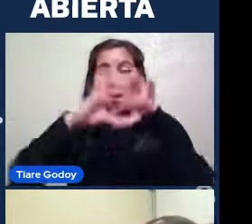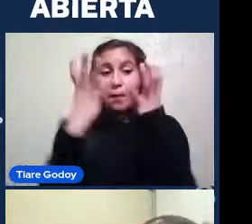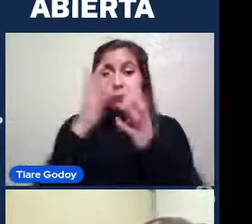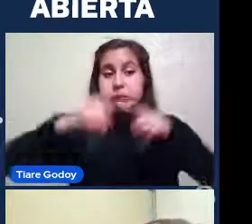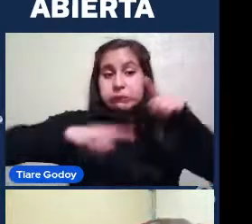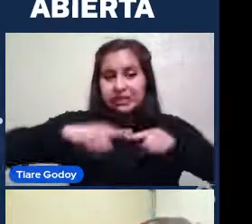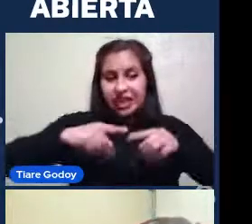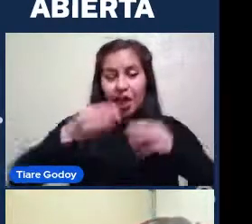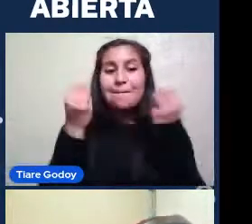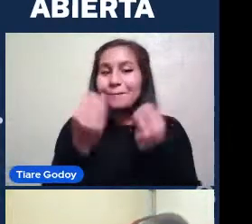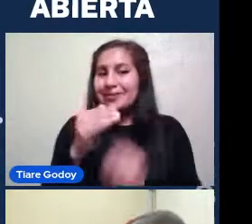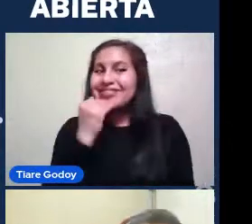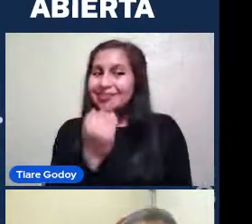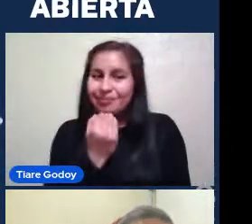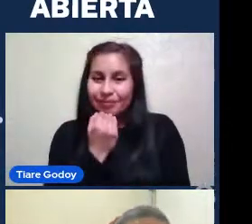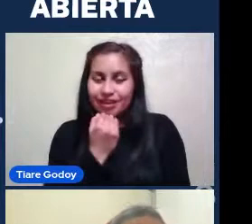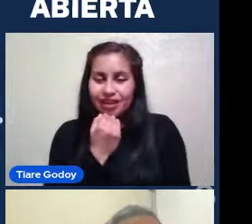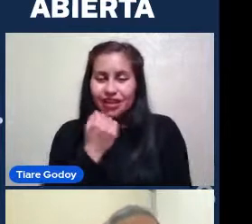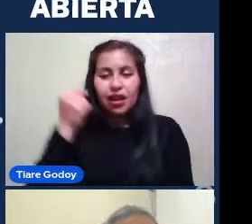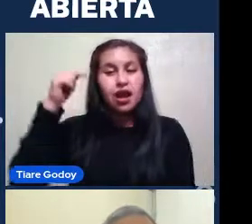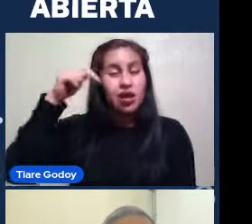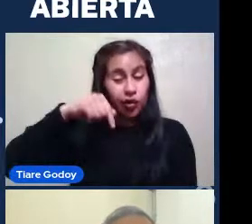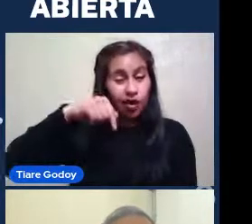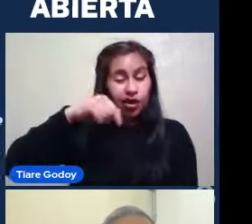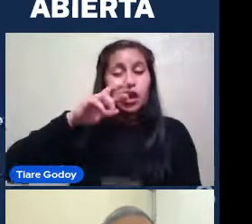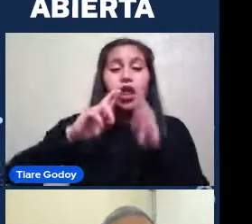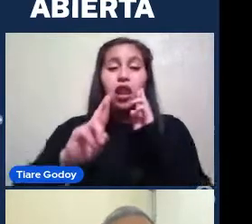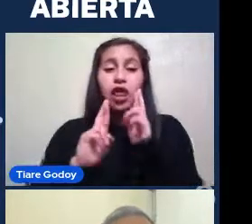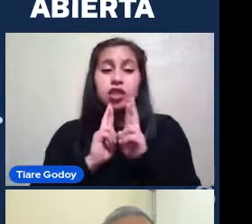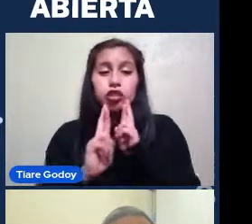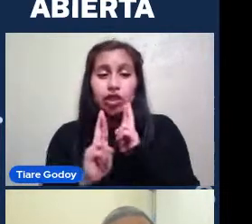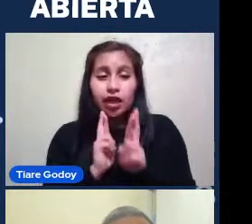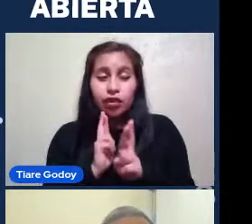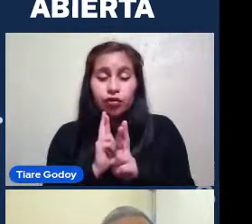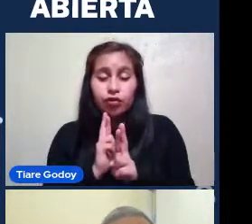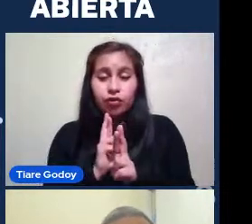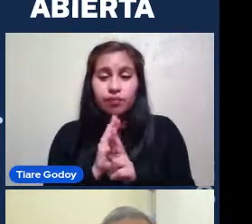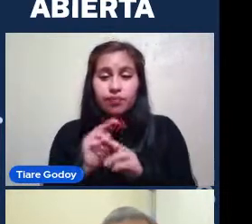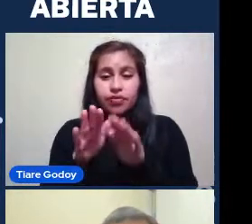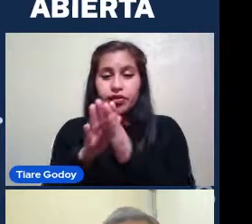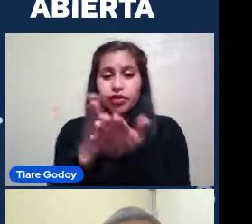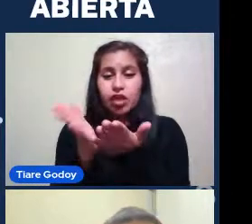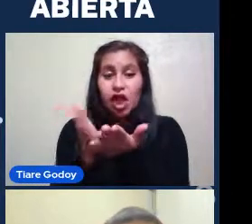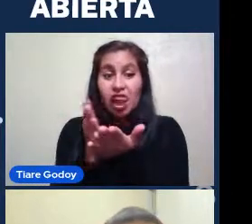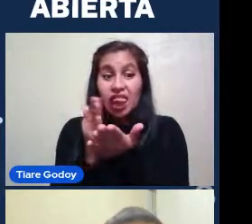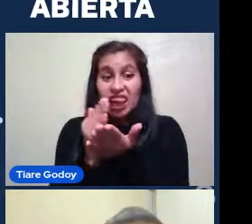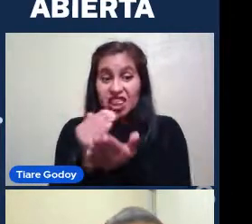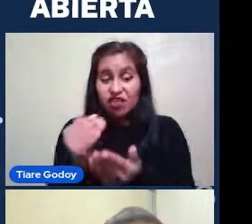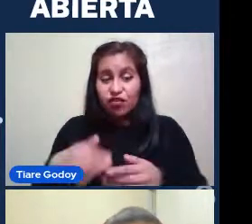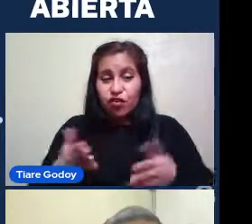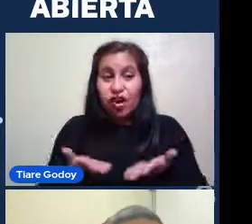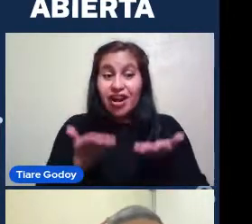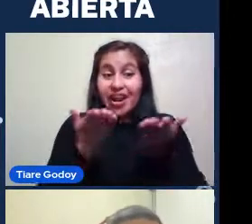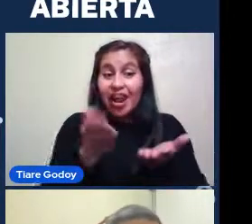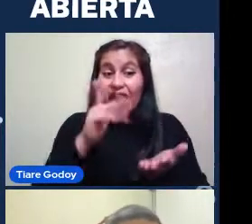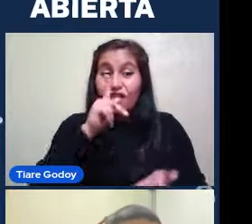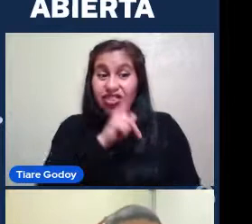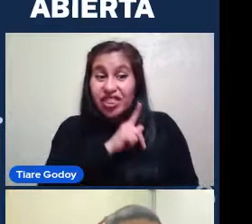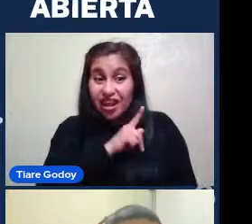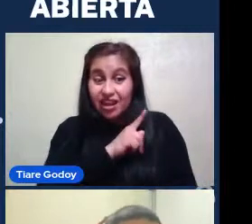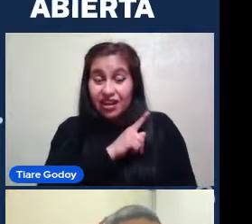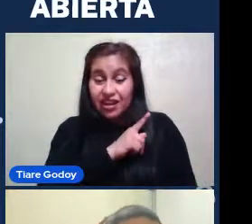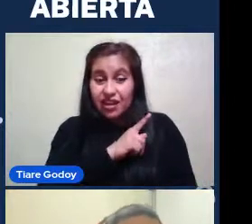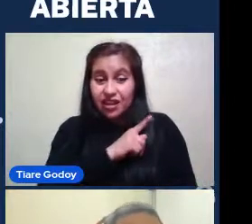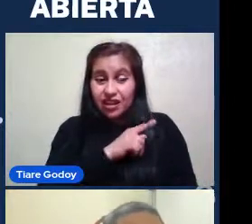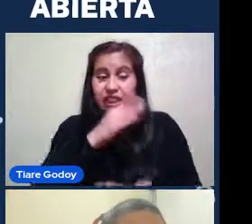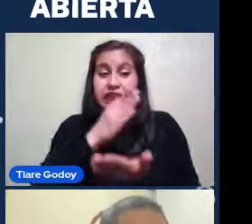Actualmente Y esto está Relacionado Con el Libro Que van a regalar Al final De la De la